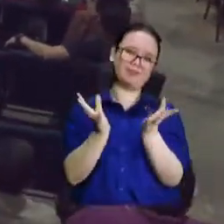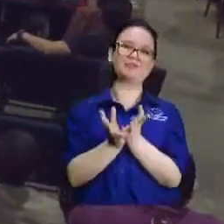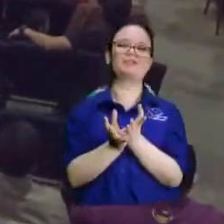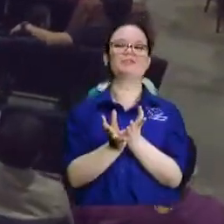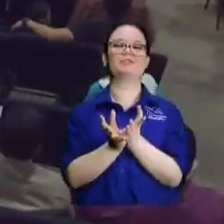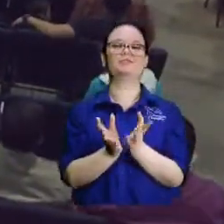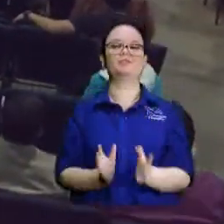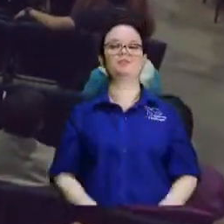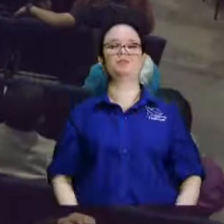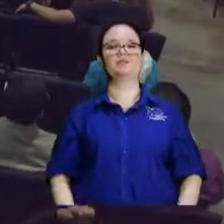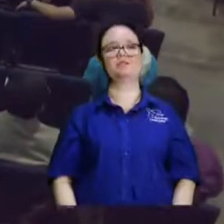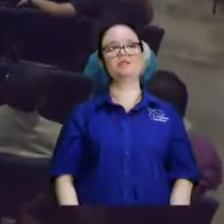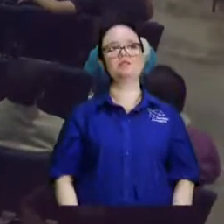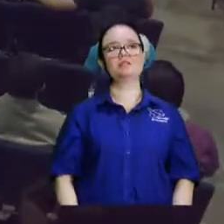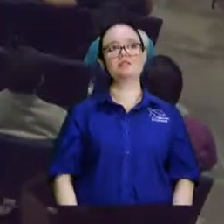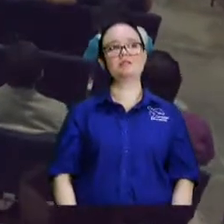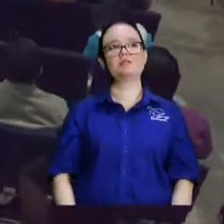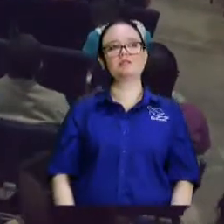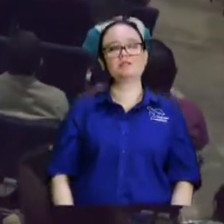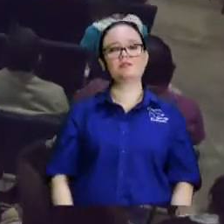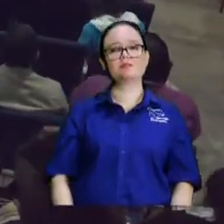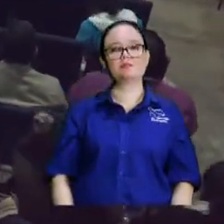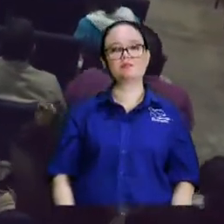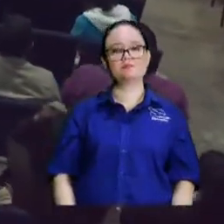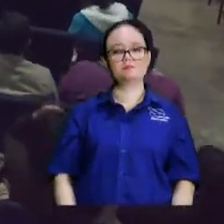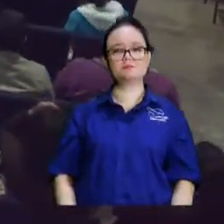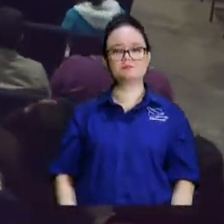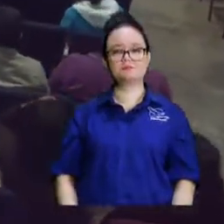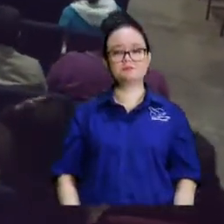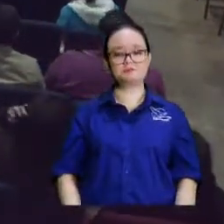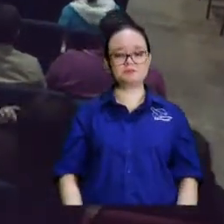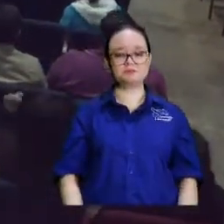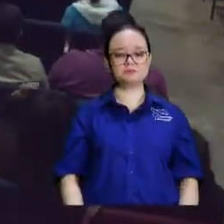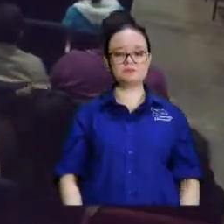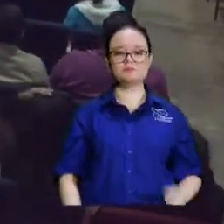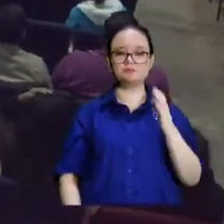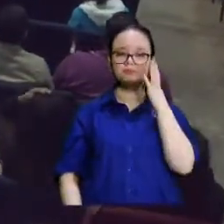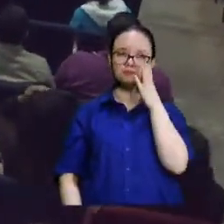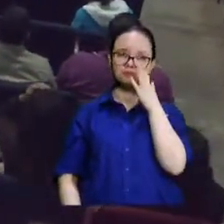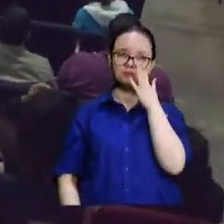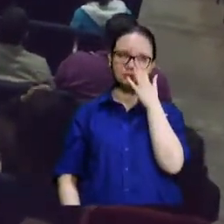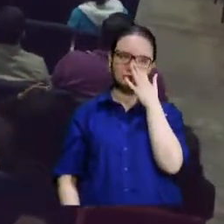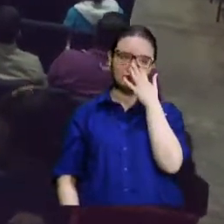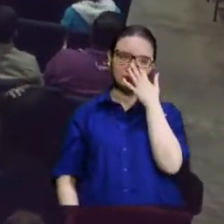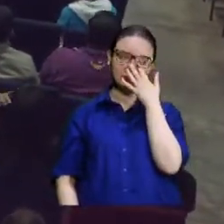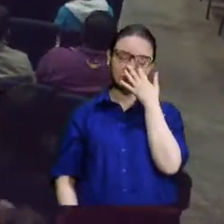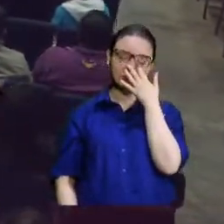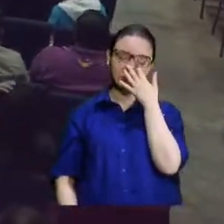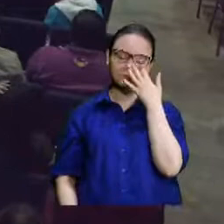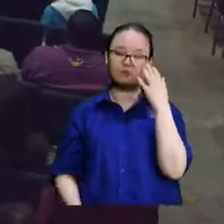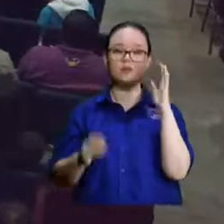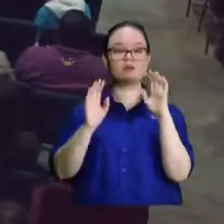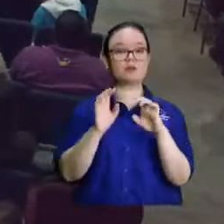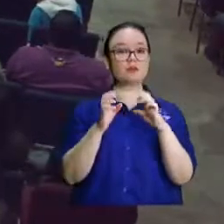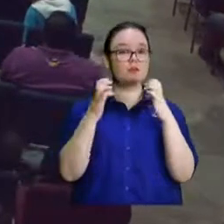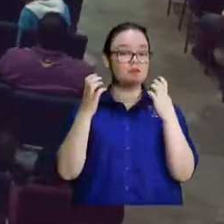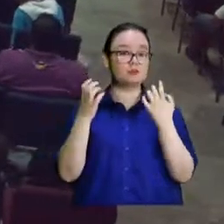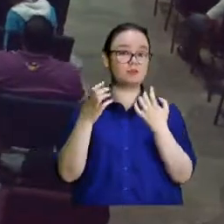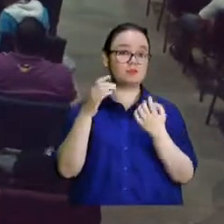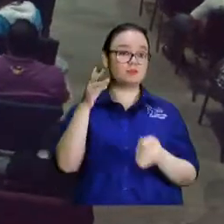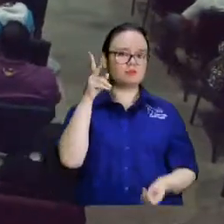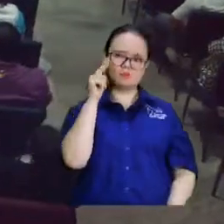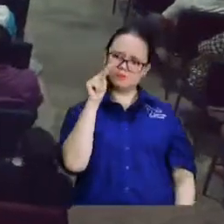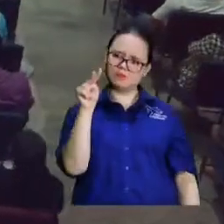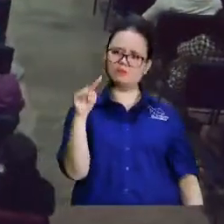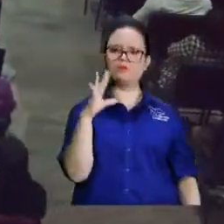sin embargo se muere nunca te digo no pero que no se que entonces me voy enterando que existe